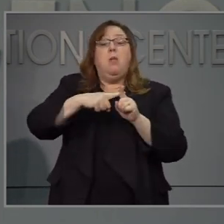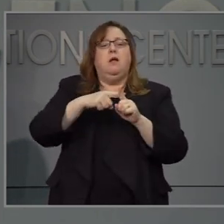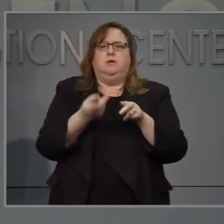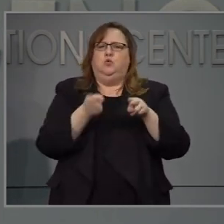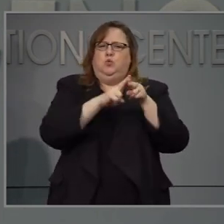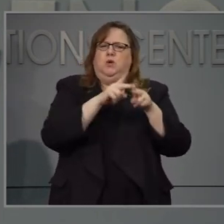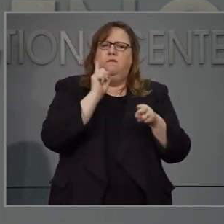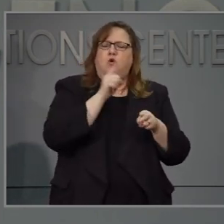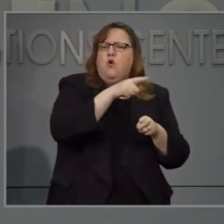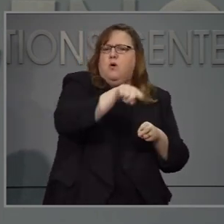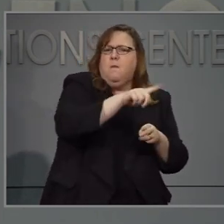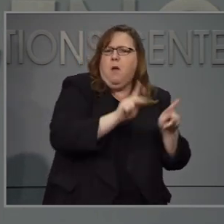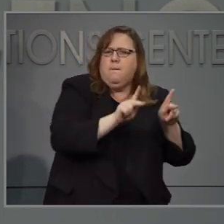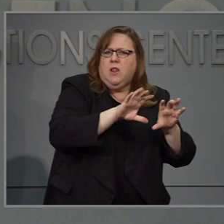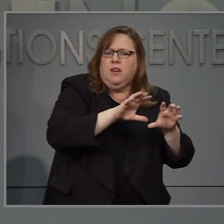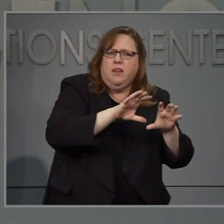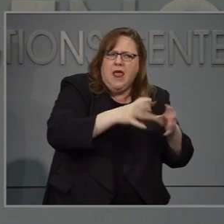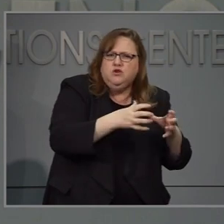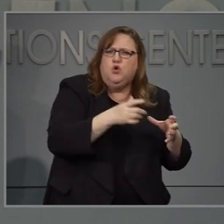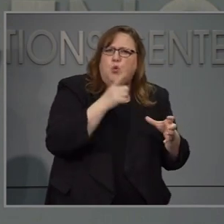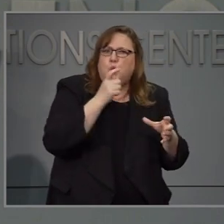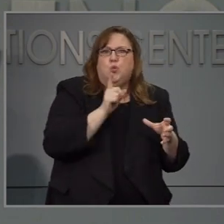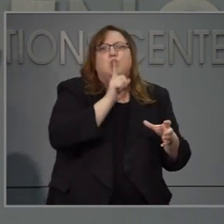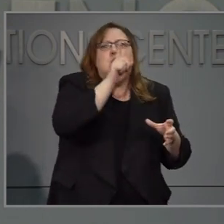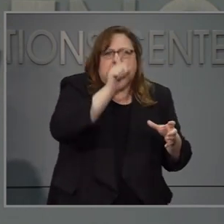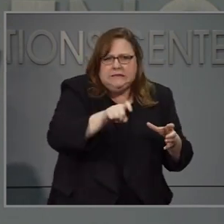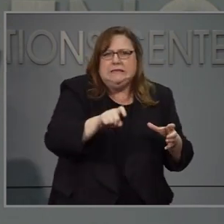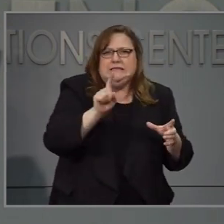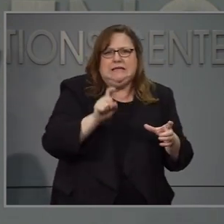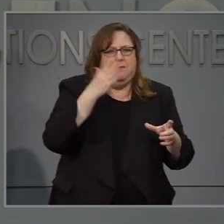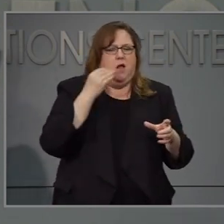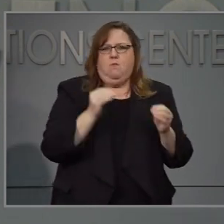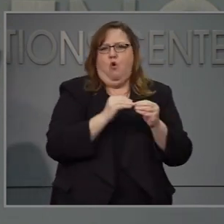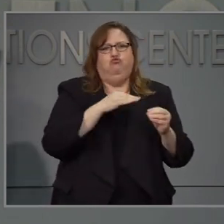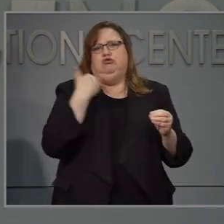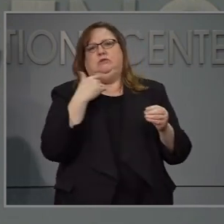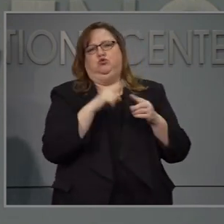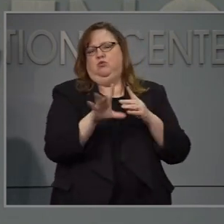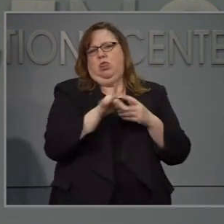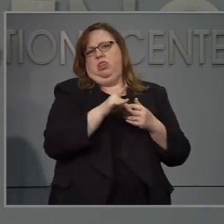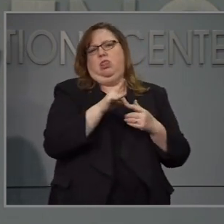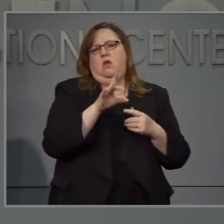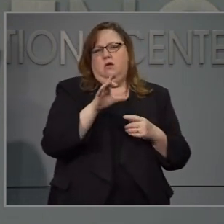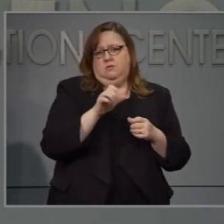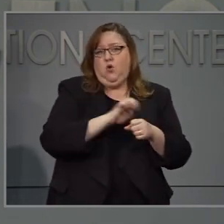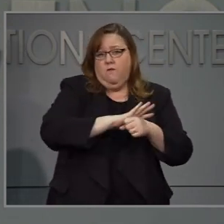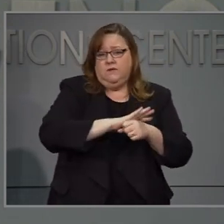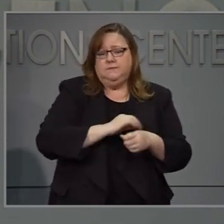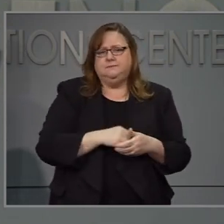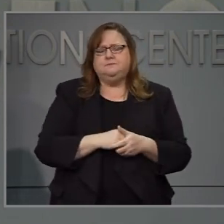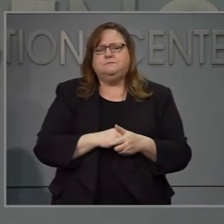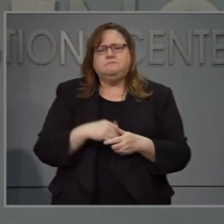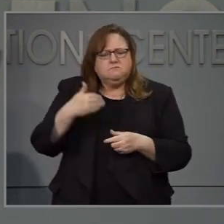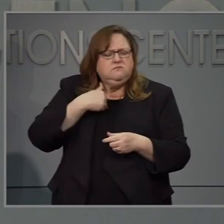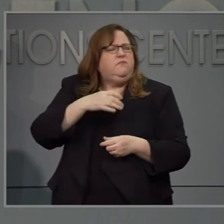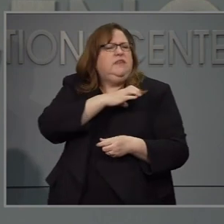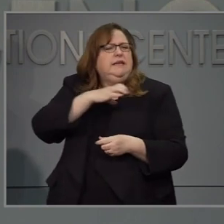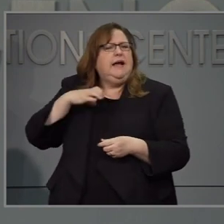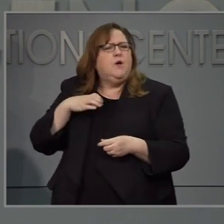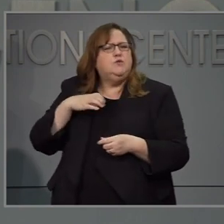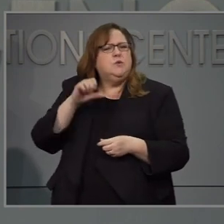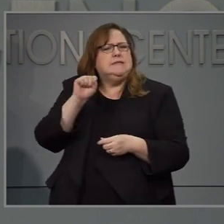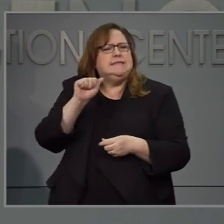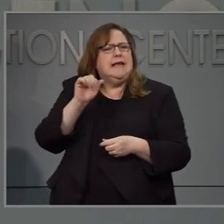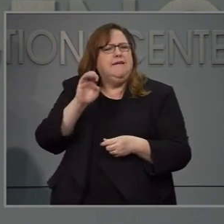aumentar las pruebas para la población vulnerable. También hemos establecido un consejo de estudio científico para hacer estos nuevos métodos de